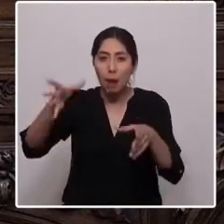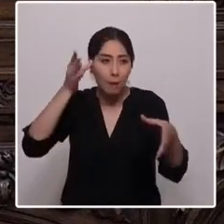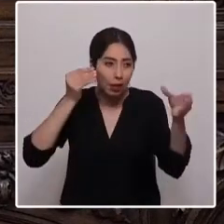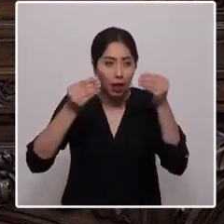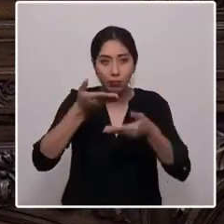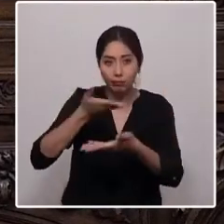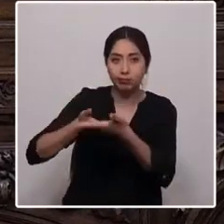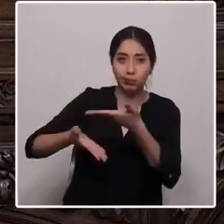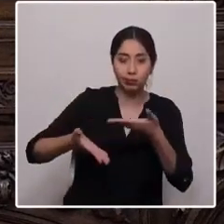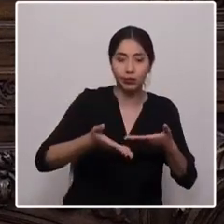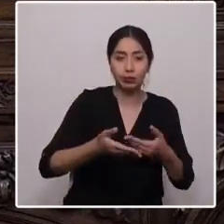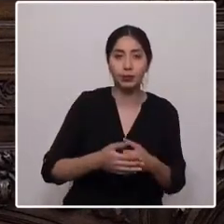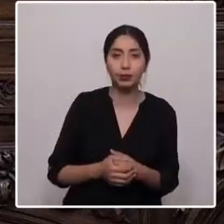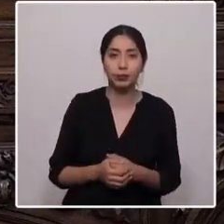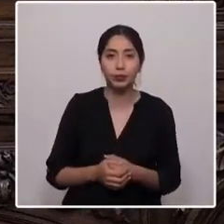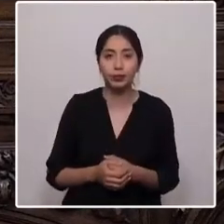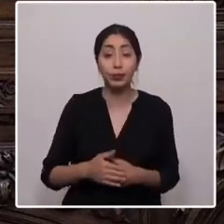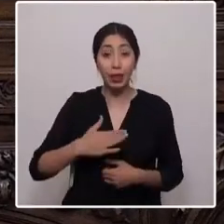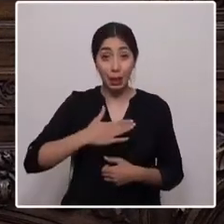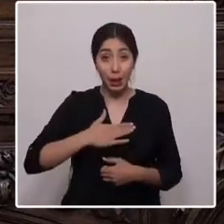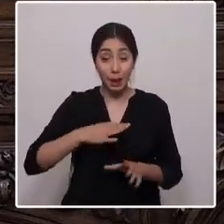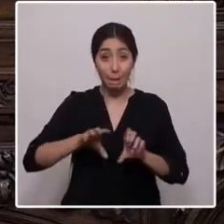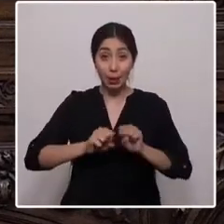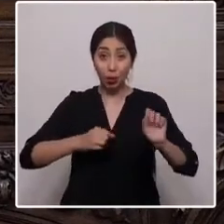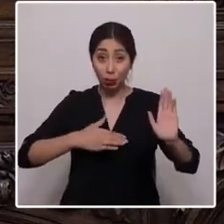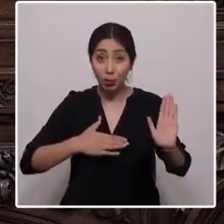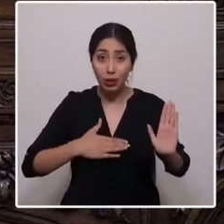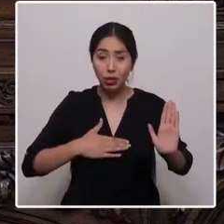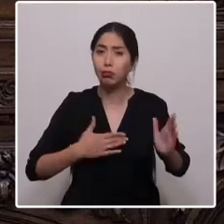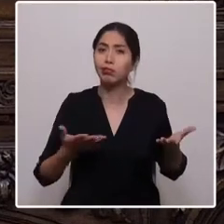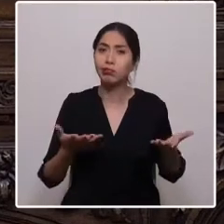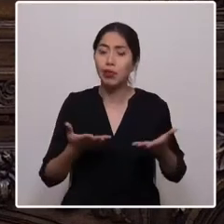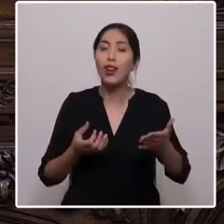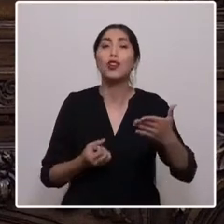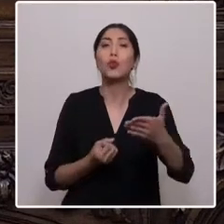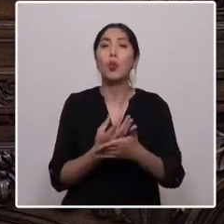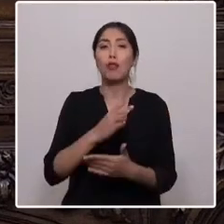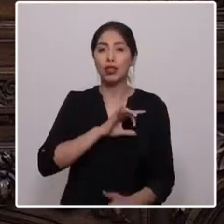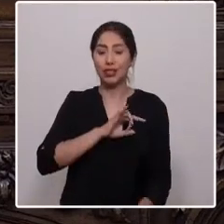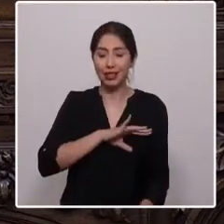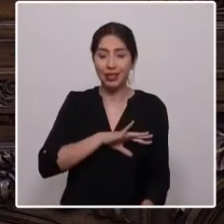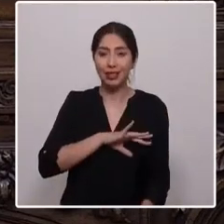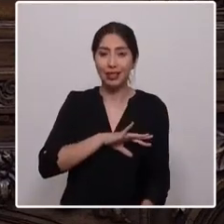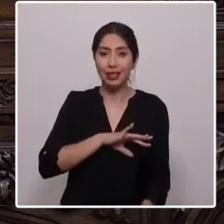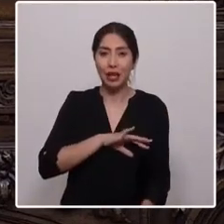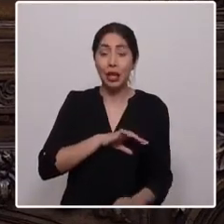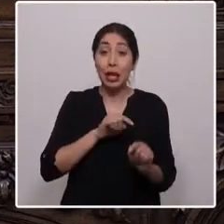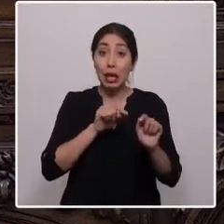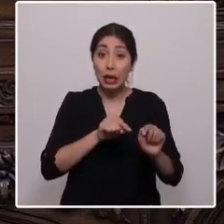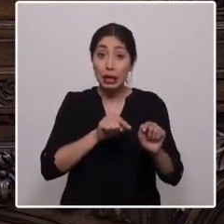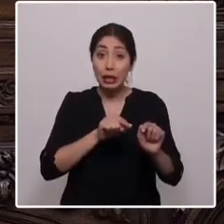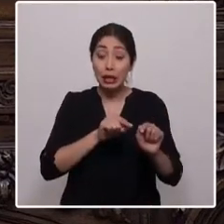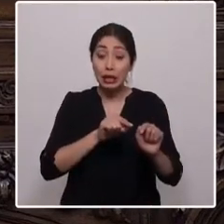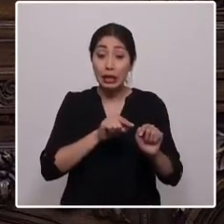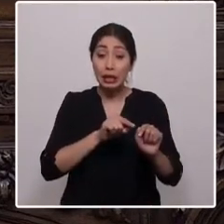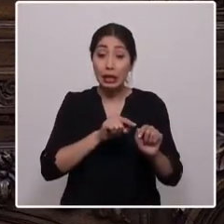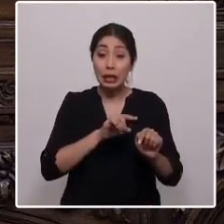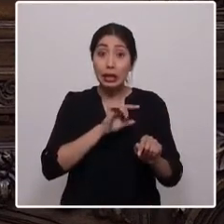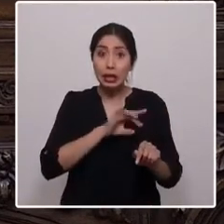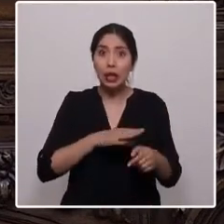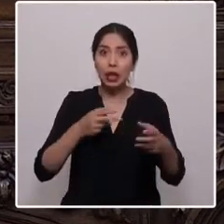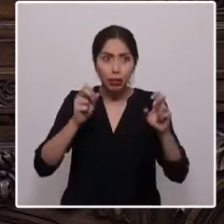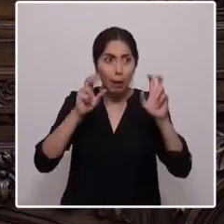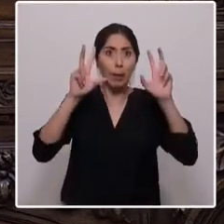Mi compromiso es con un nuevo Chile, ese que despertó hace ya dos años y nos situó en este momento